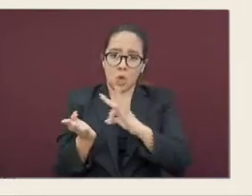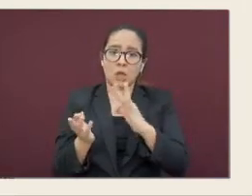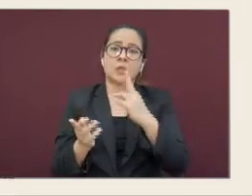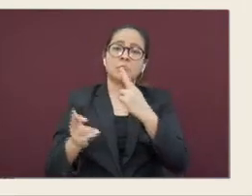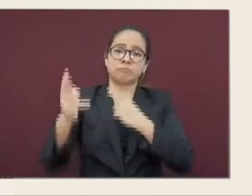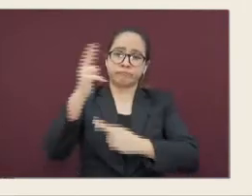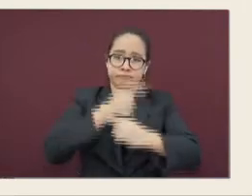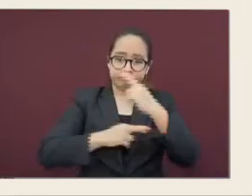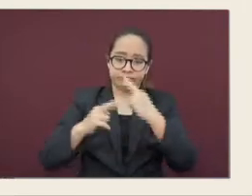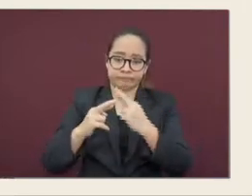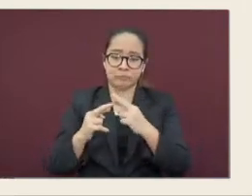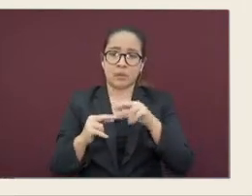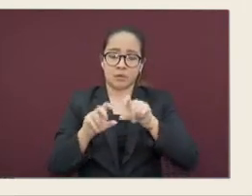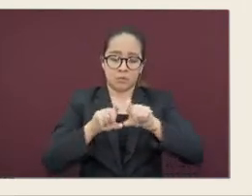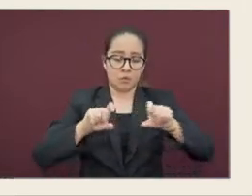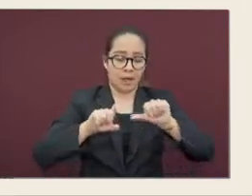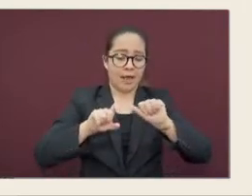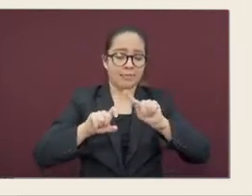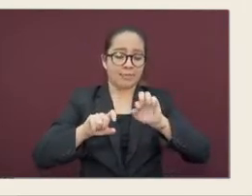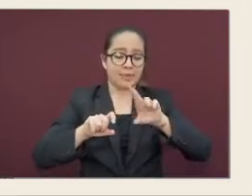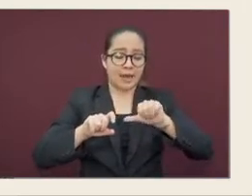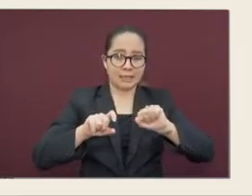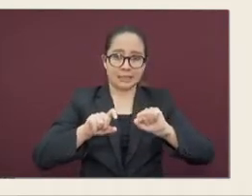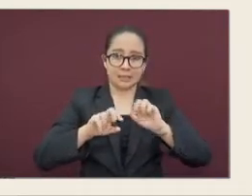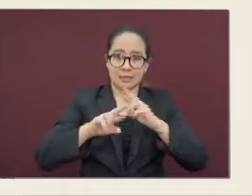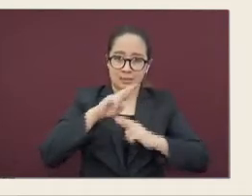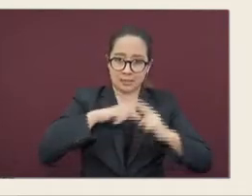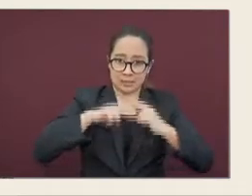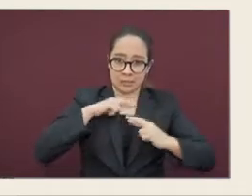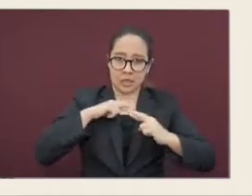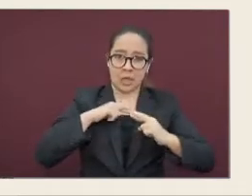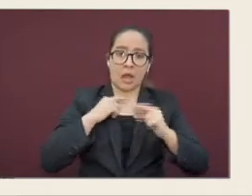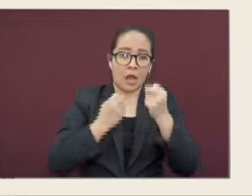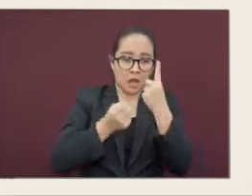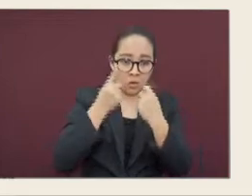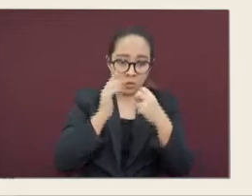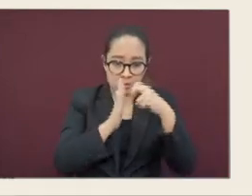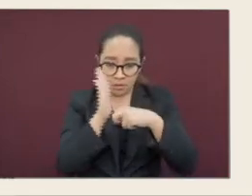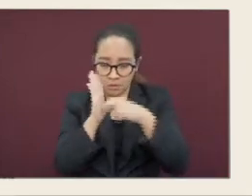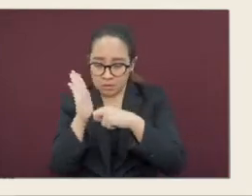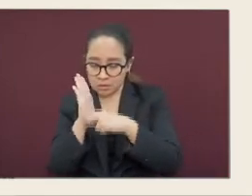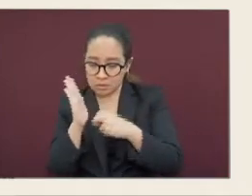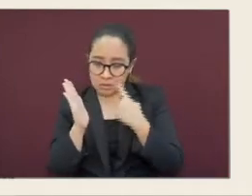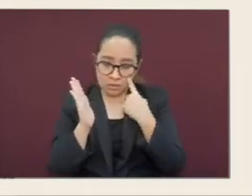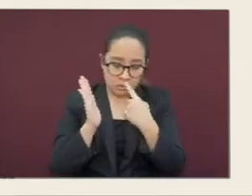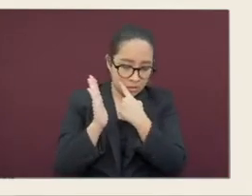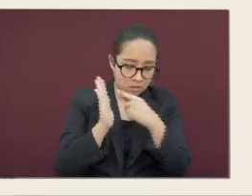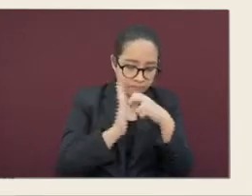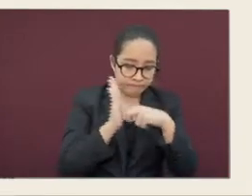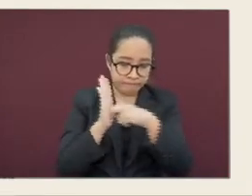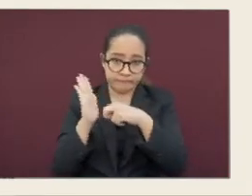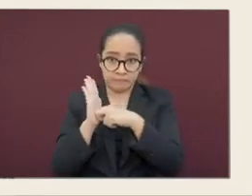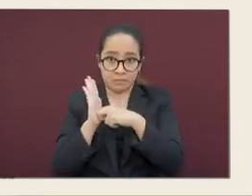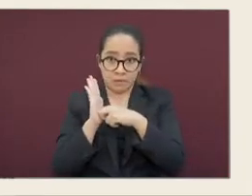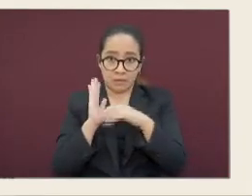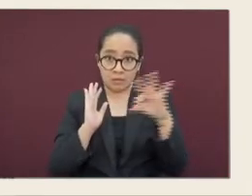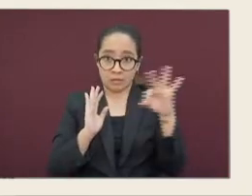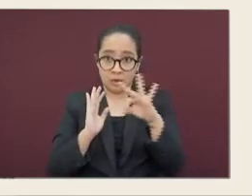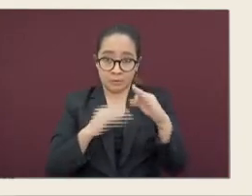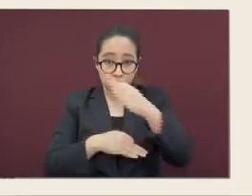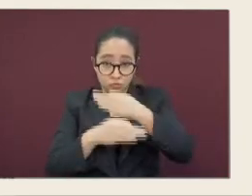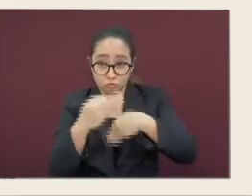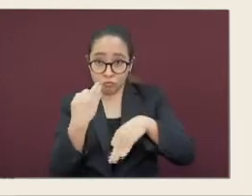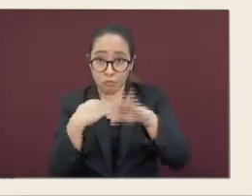atrás y corregir lo que consideren. Si todo ha salido bien